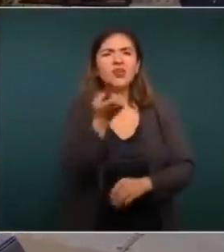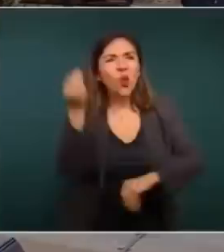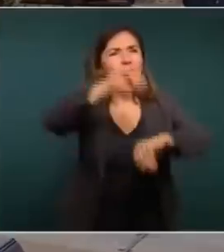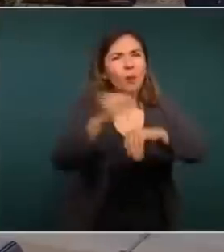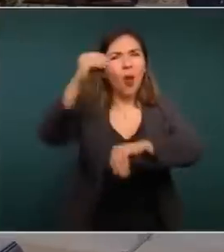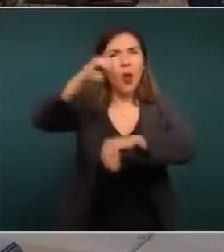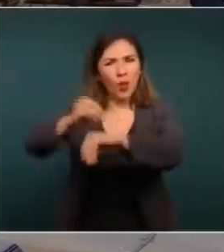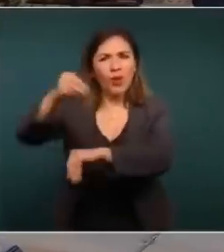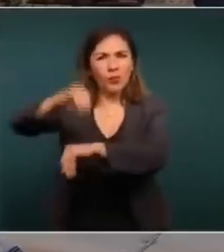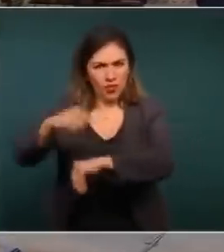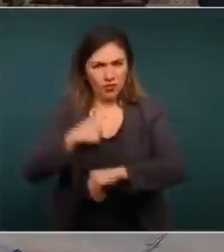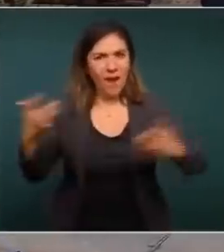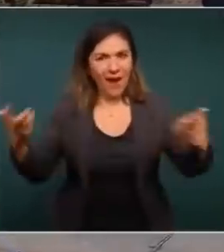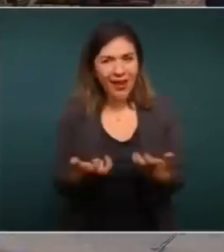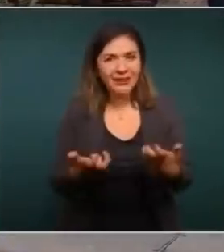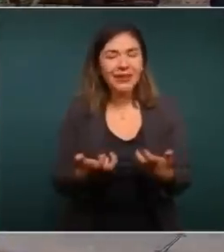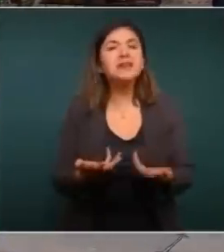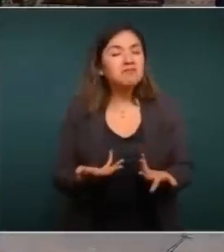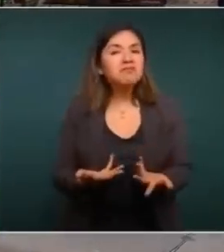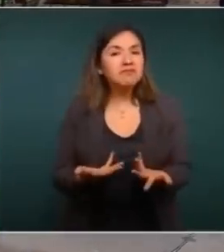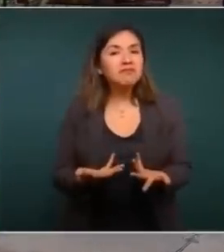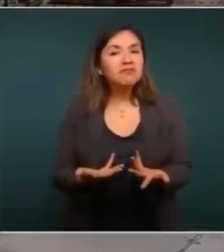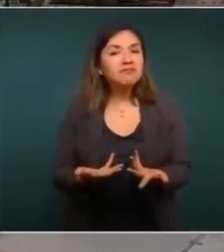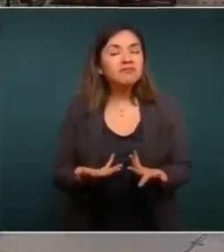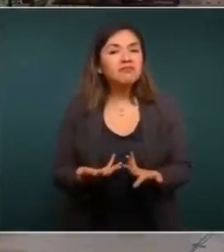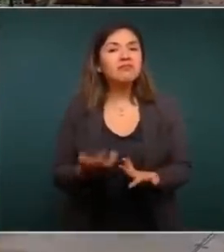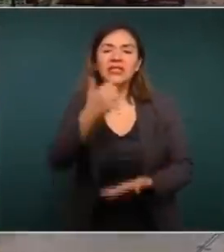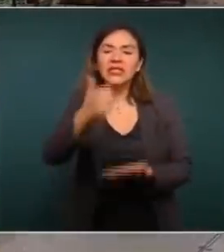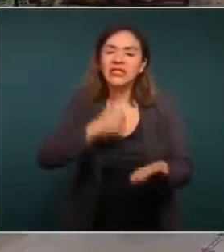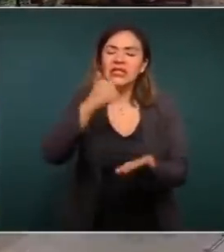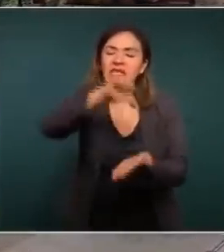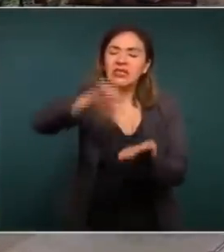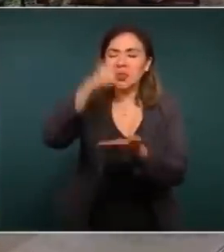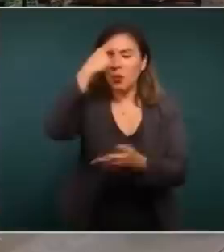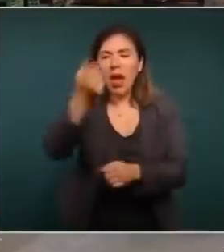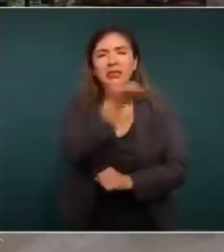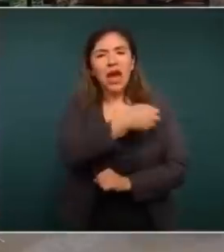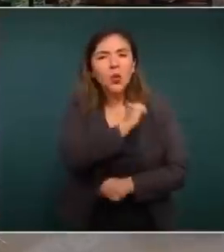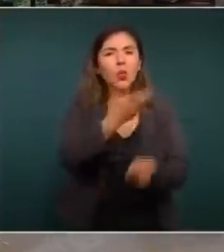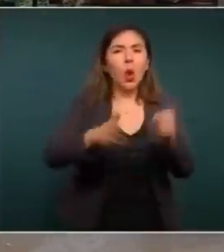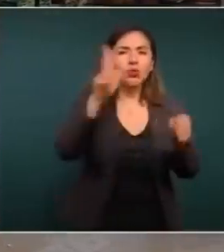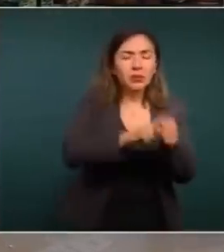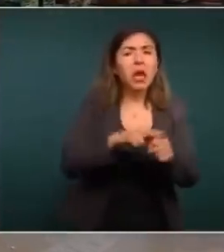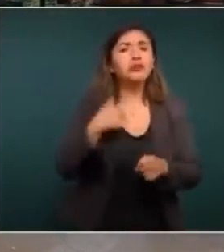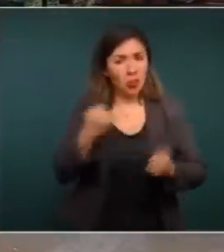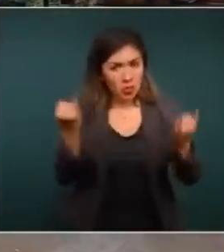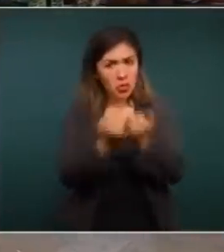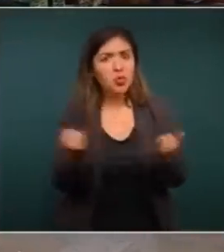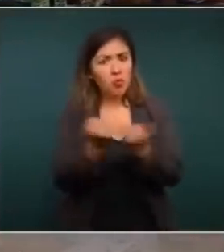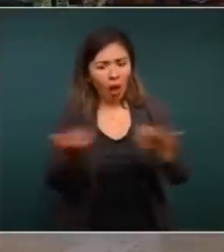y centros de salud y hospitales, es así, puedo decir que he sembrado